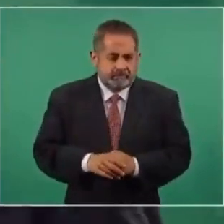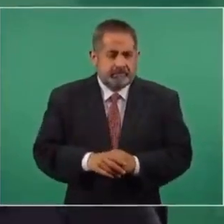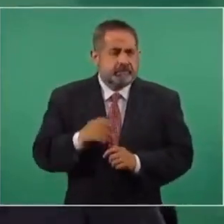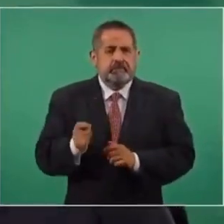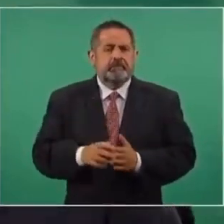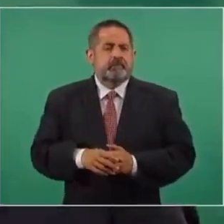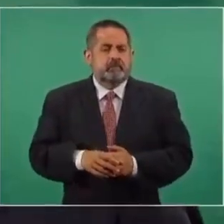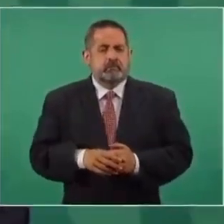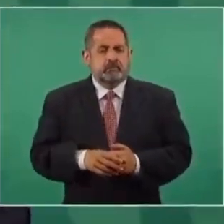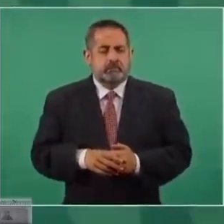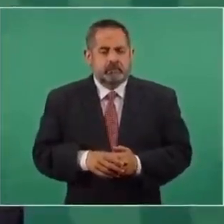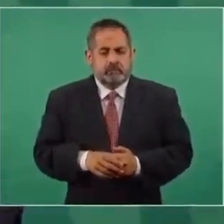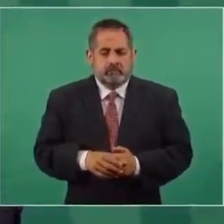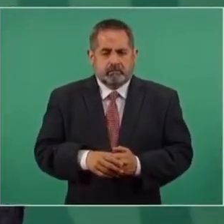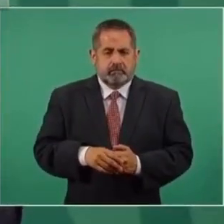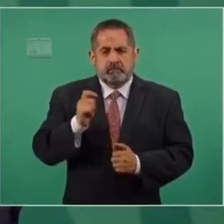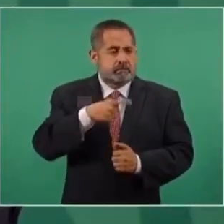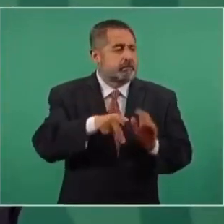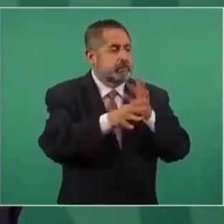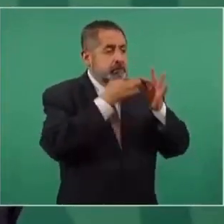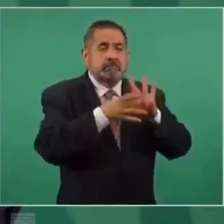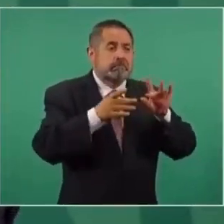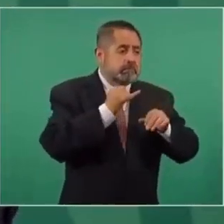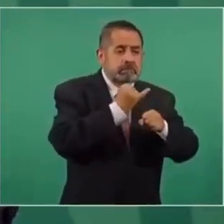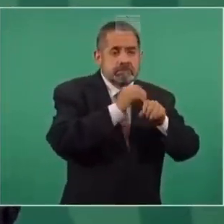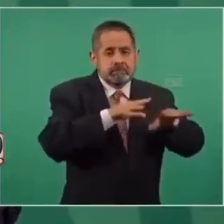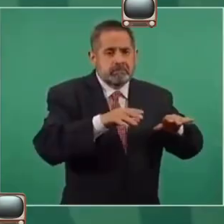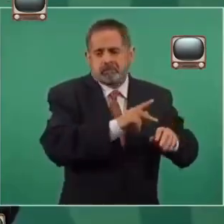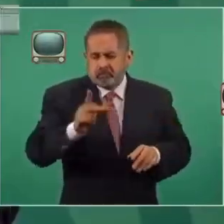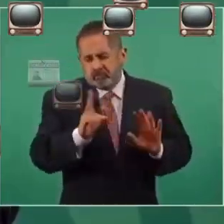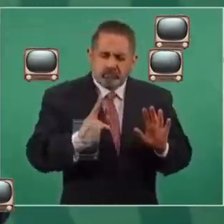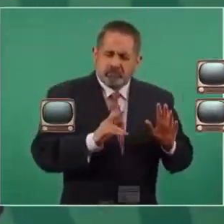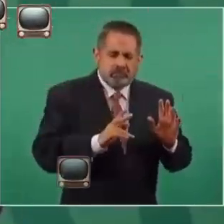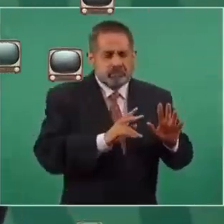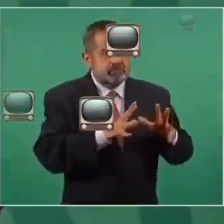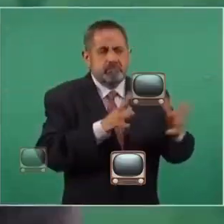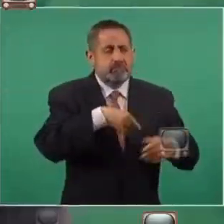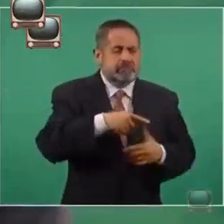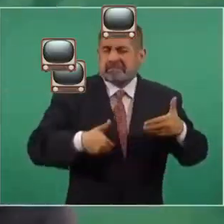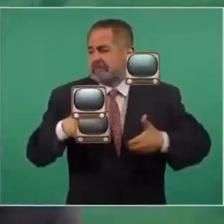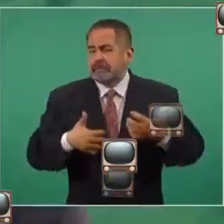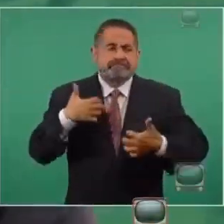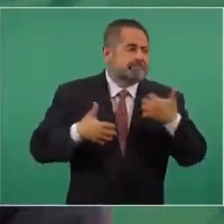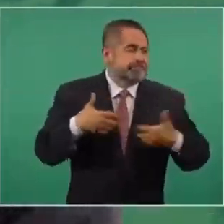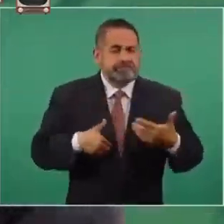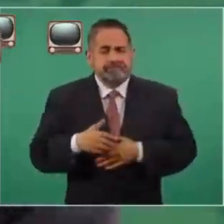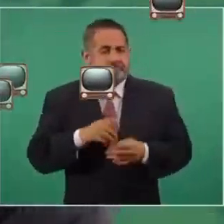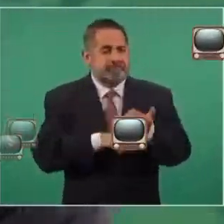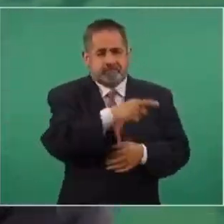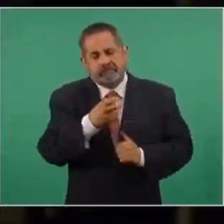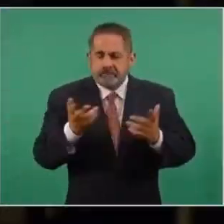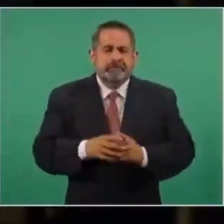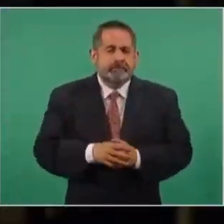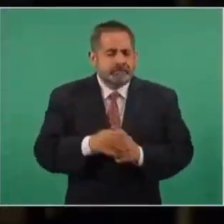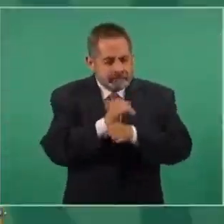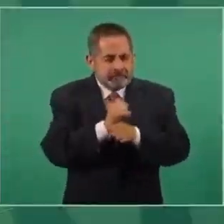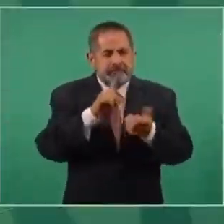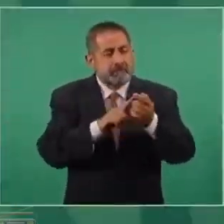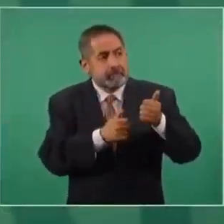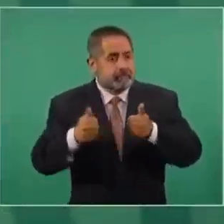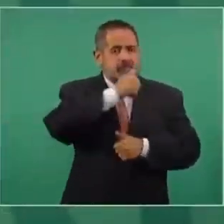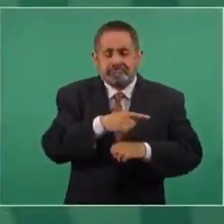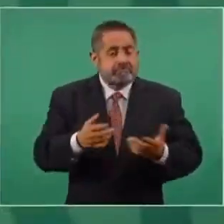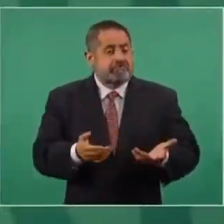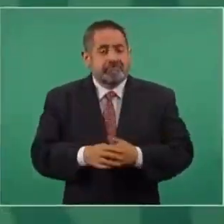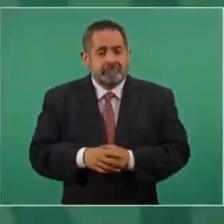que los medios de información, no todos, desde luego, están muy molestos. Los de la W, investiguen quiénes son los